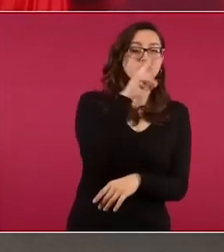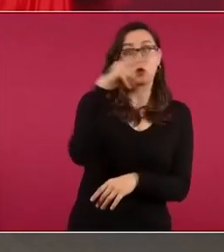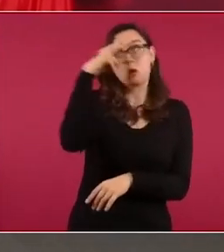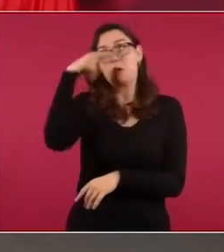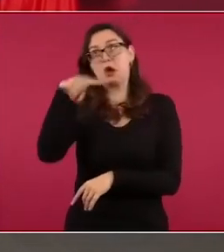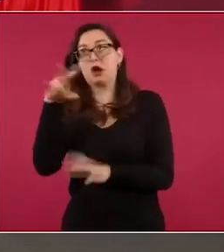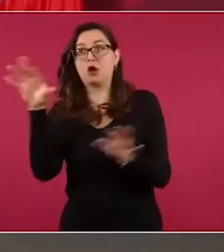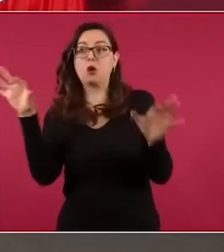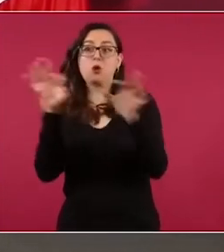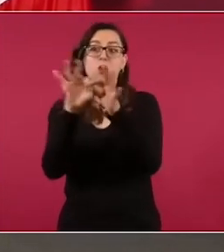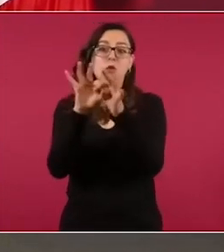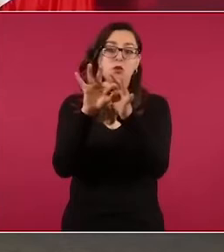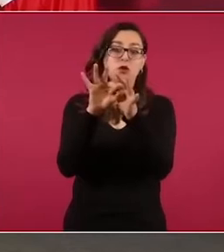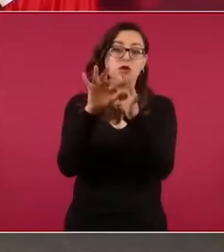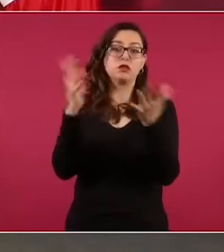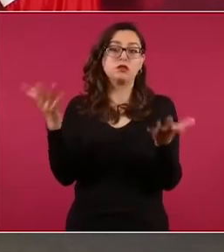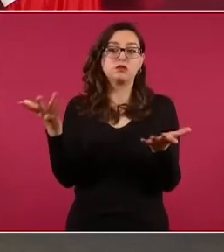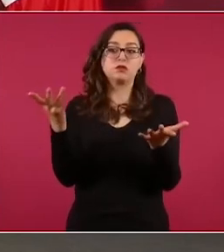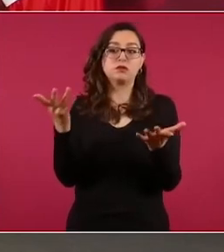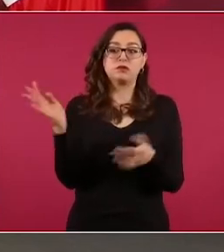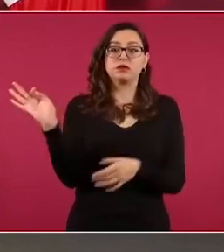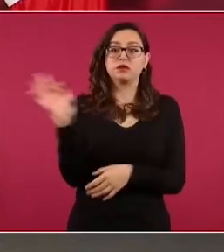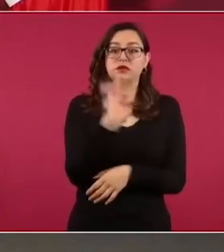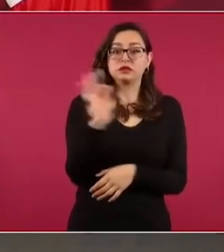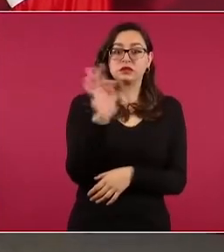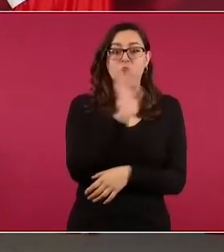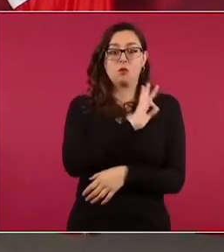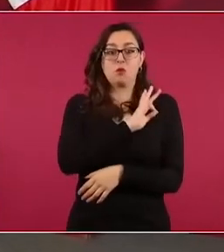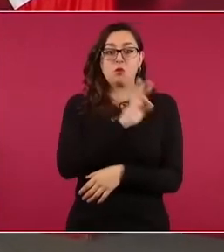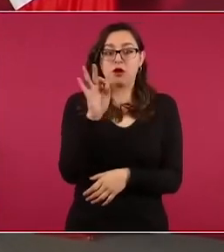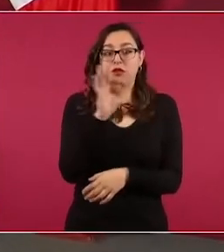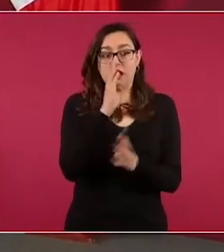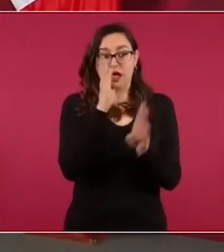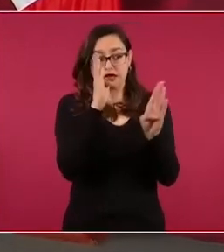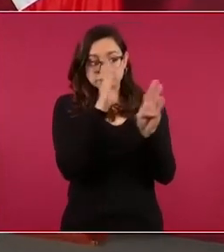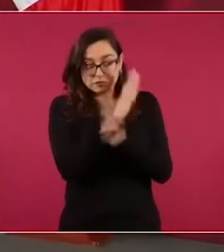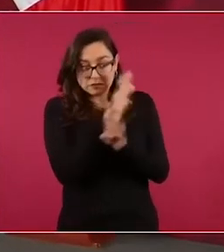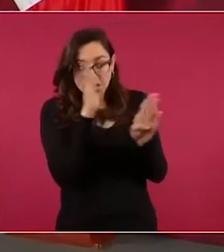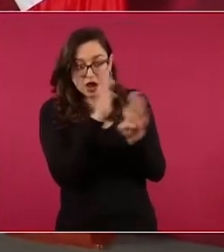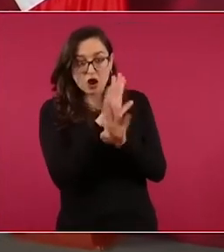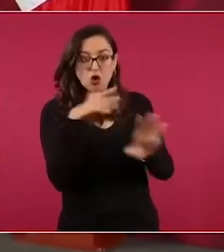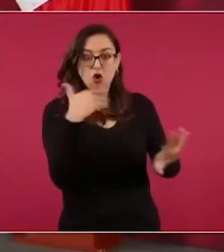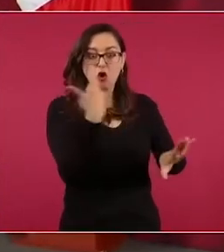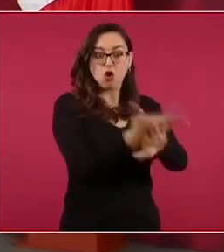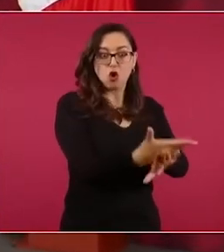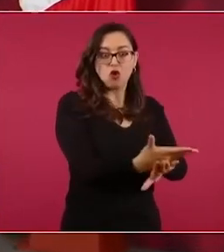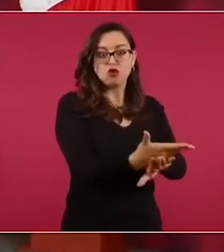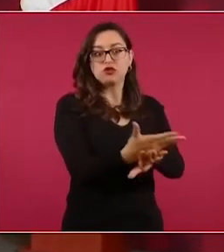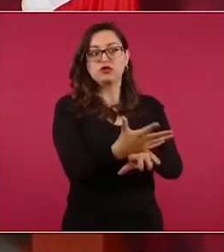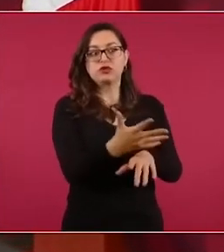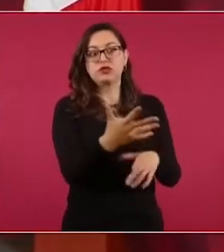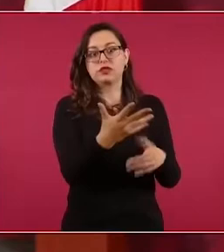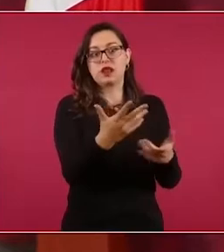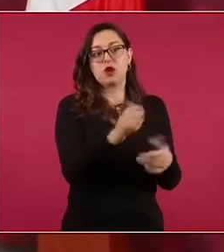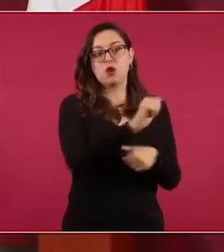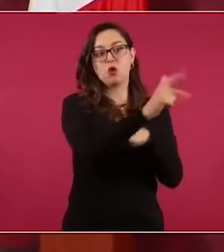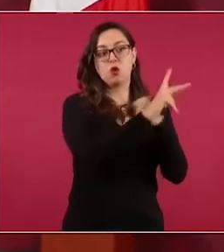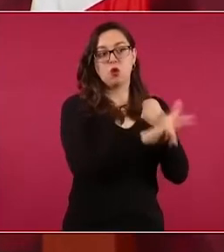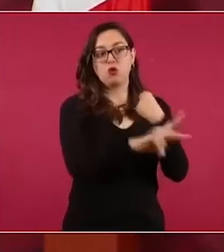puedan ser utilizados para espiar el espacio aéreo